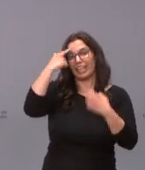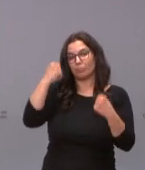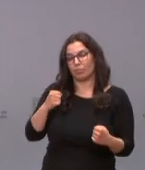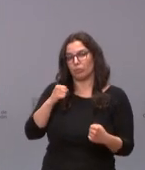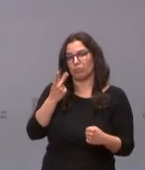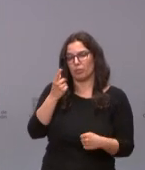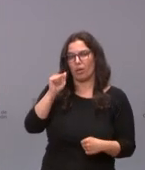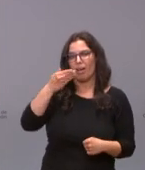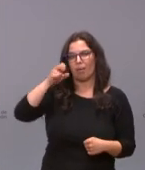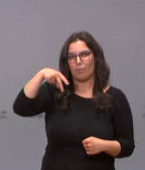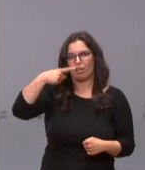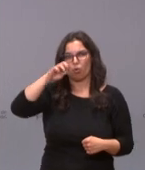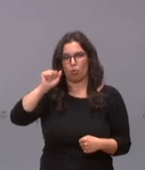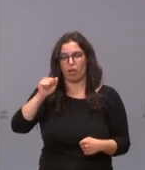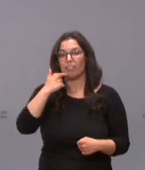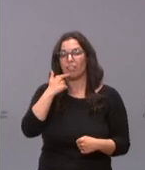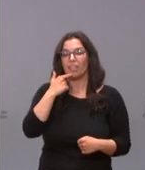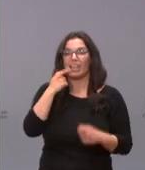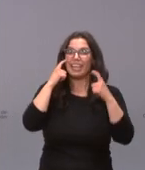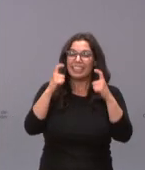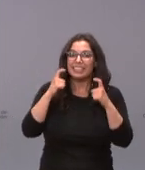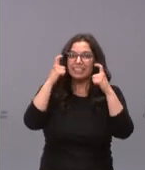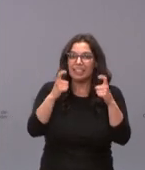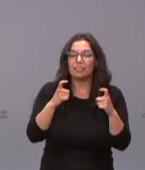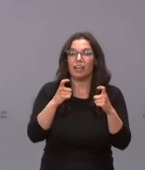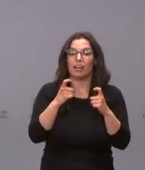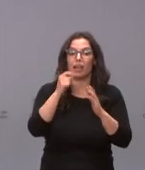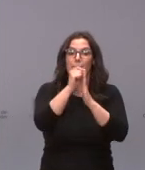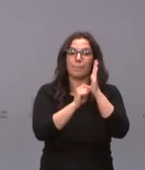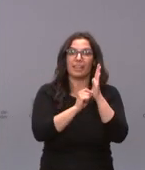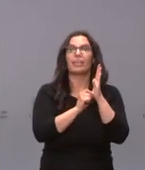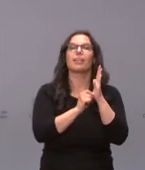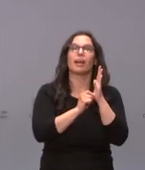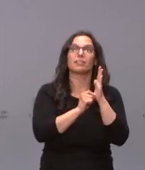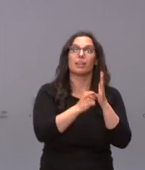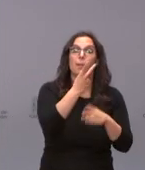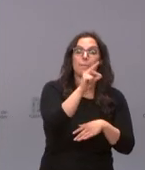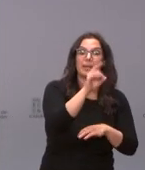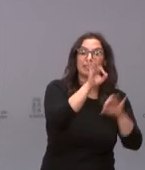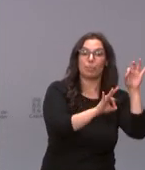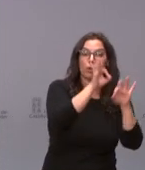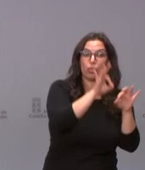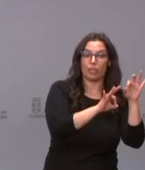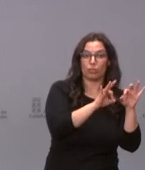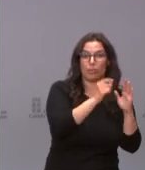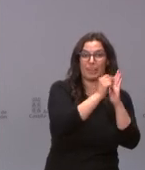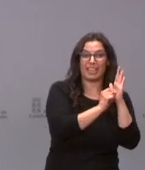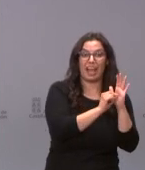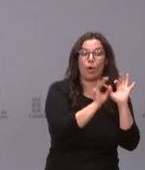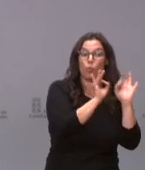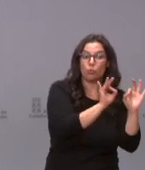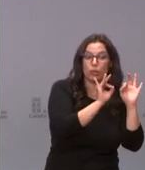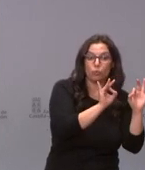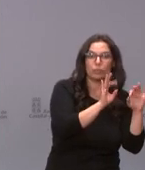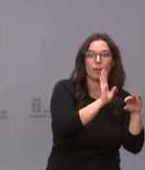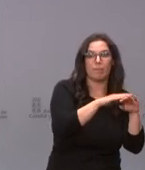es procurar hacer el 20% de las medidas que generan el 80% del efecto y en eso estamos estamos intentando